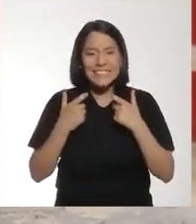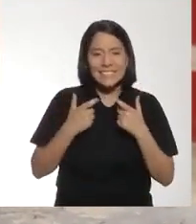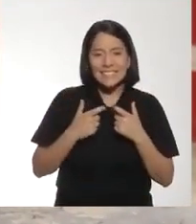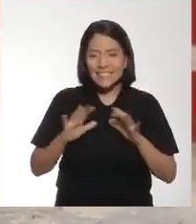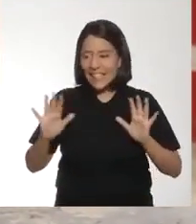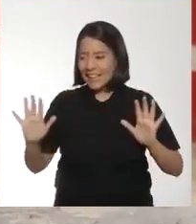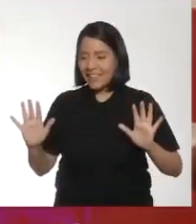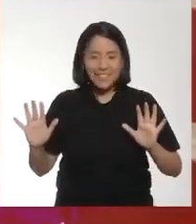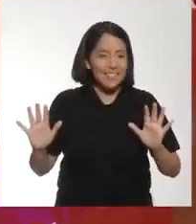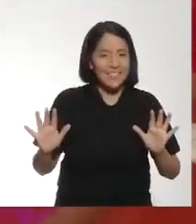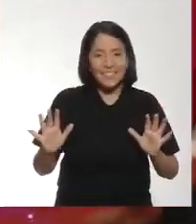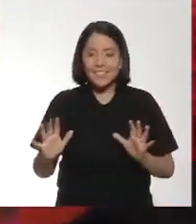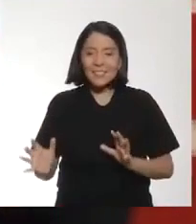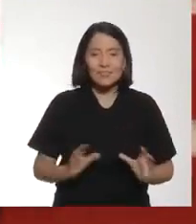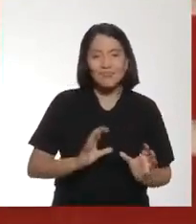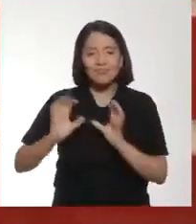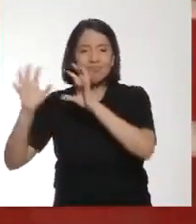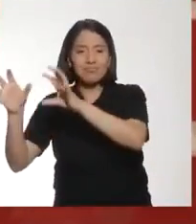¡Ya! ¡Ya! ¡Tú me lo vi!